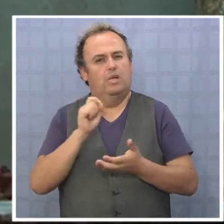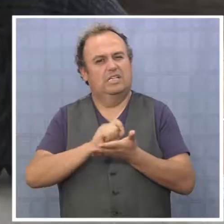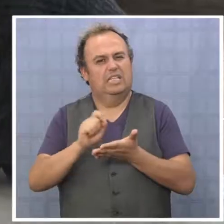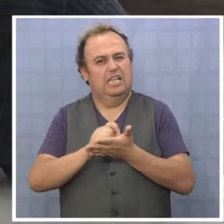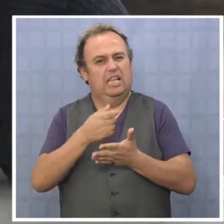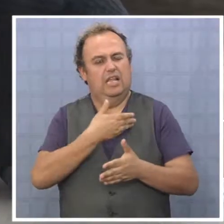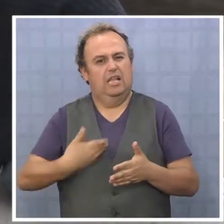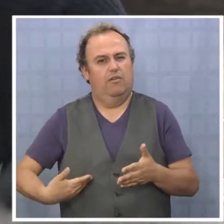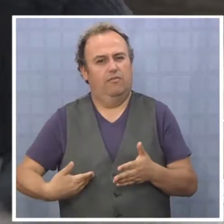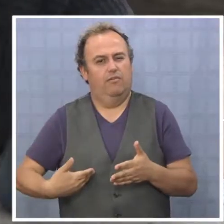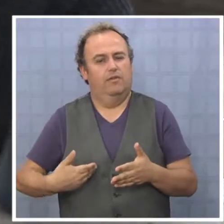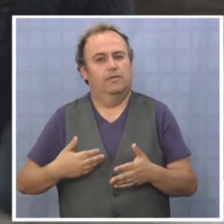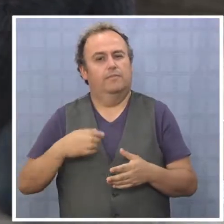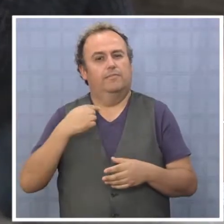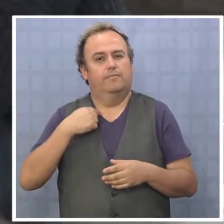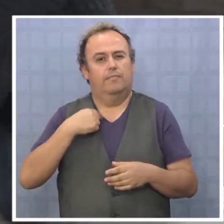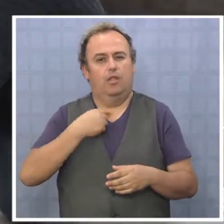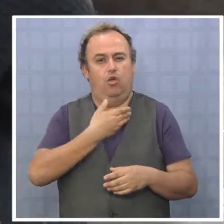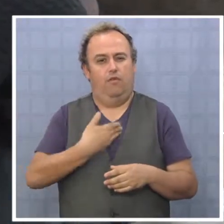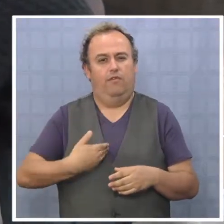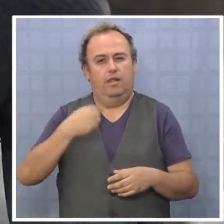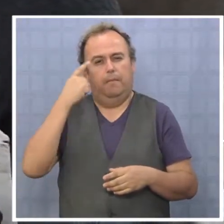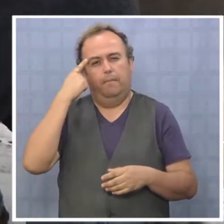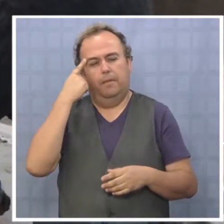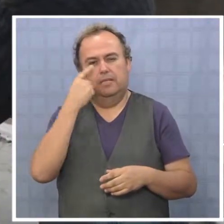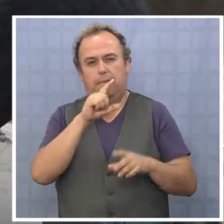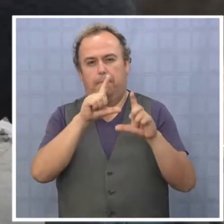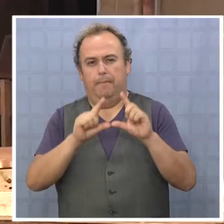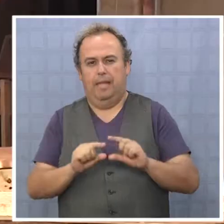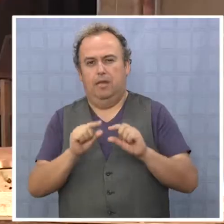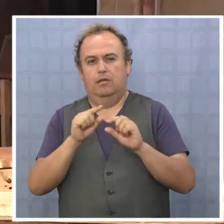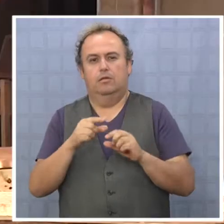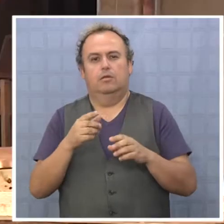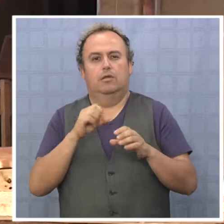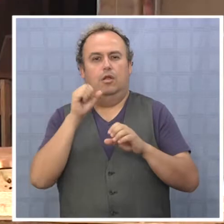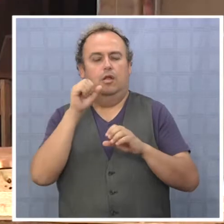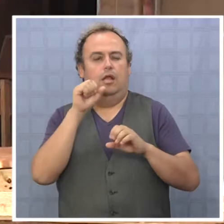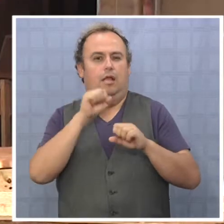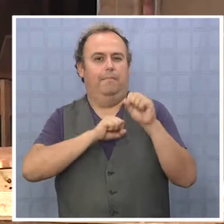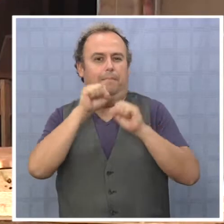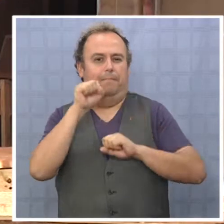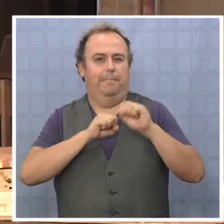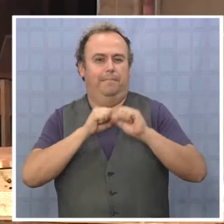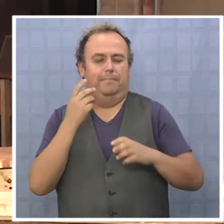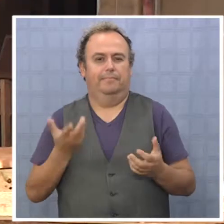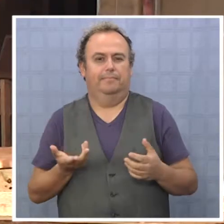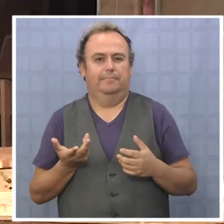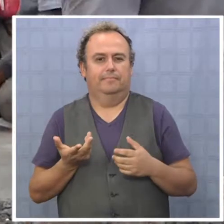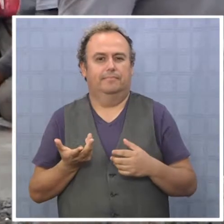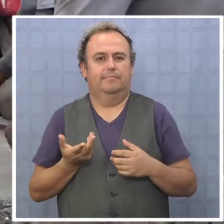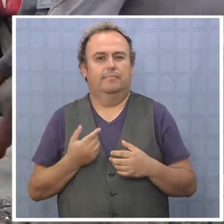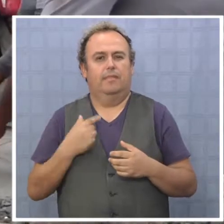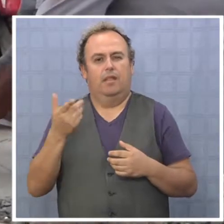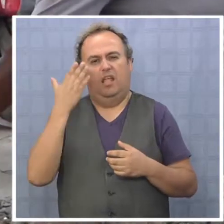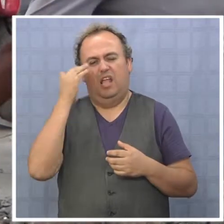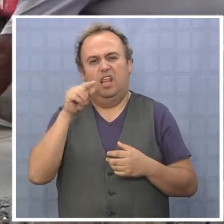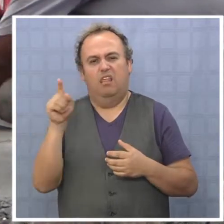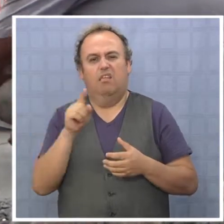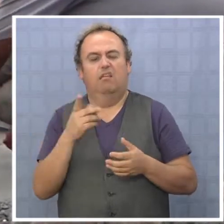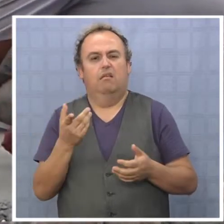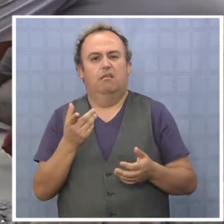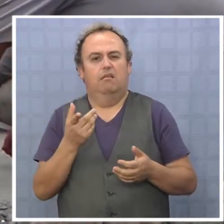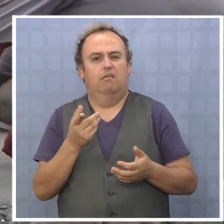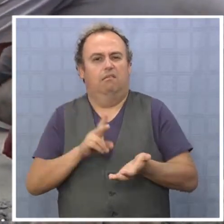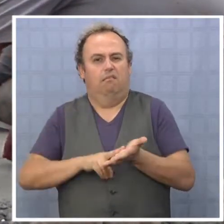responden a que el gobierno piensa en las minorías que son los empresarios. Y que ellos creen firmemente que es cierto, que ellos